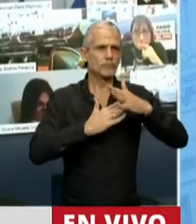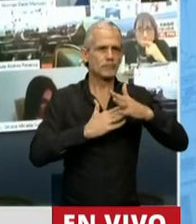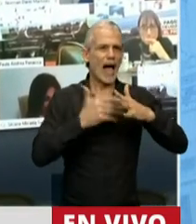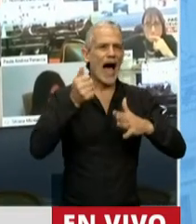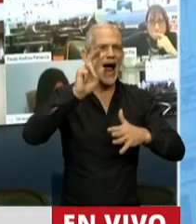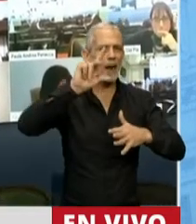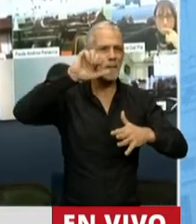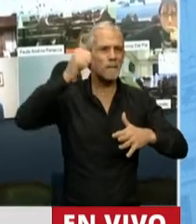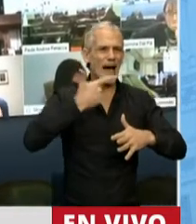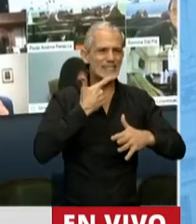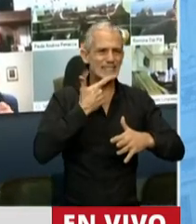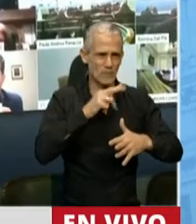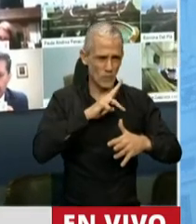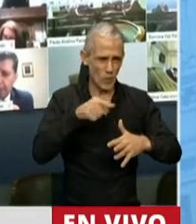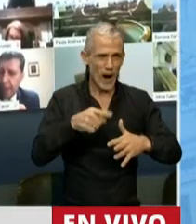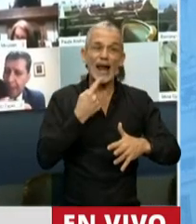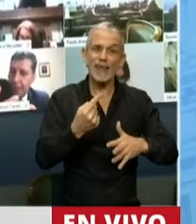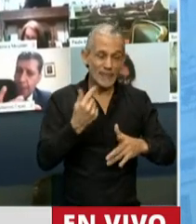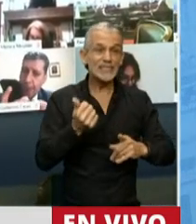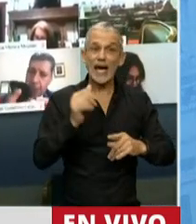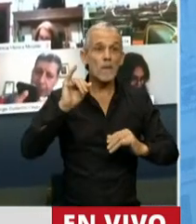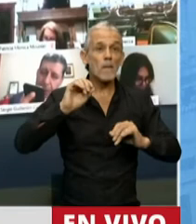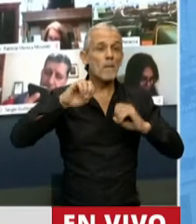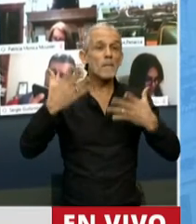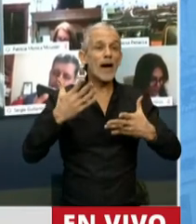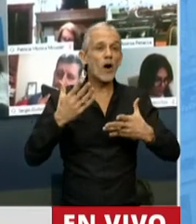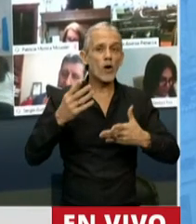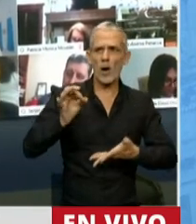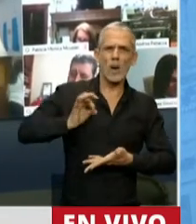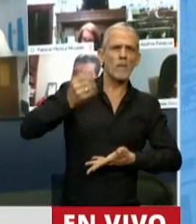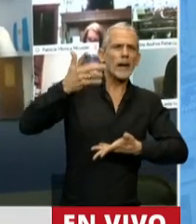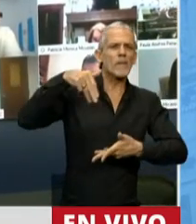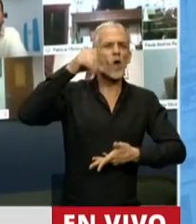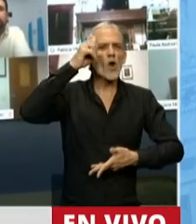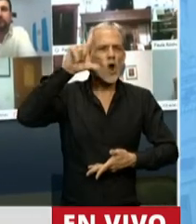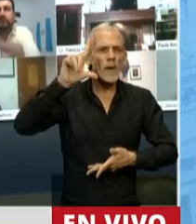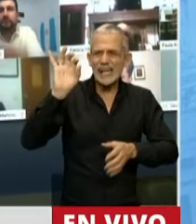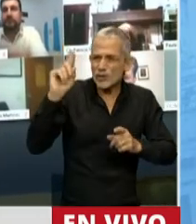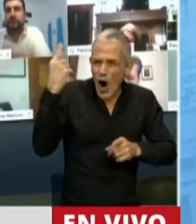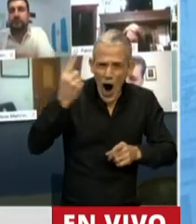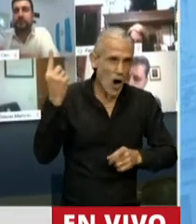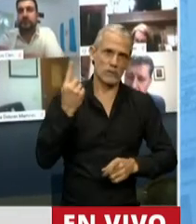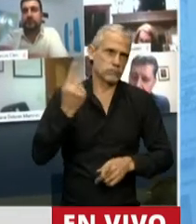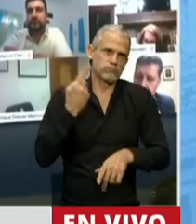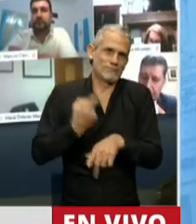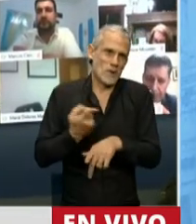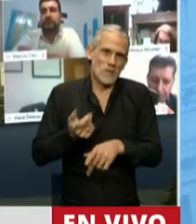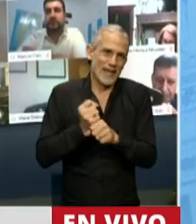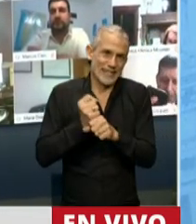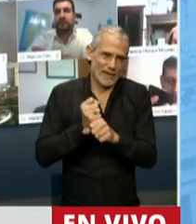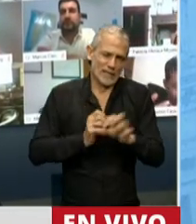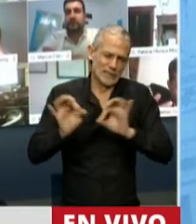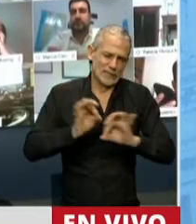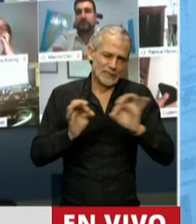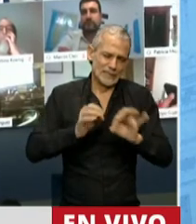quien siempre dice que el mejor premio Nobel solo no hubiera podido hacer el trabajo porque